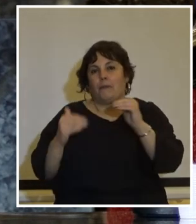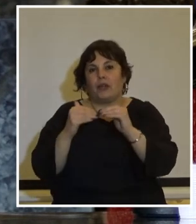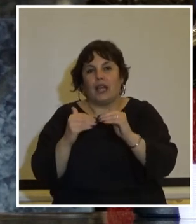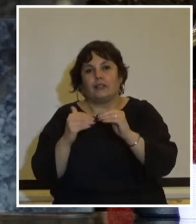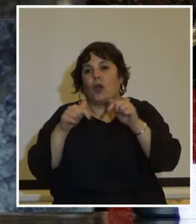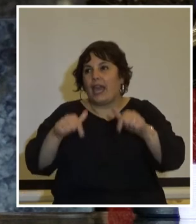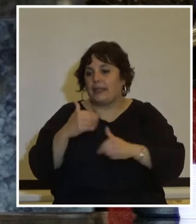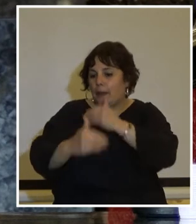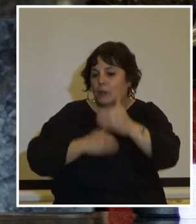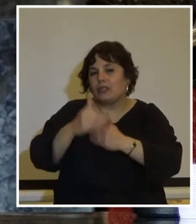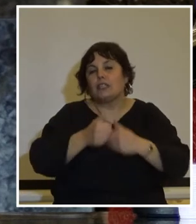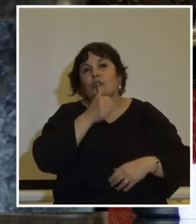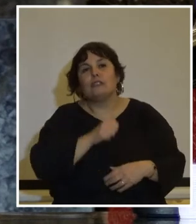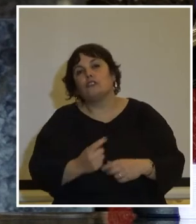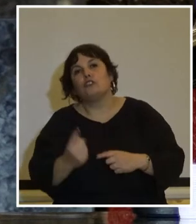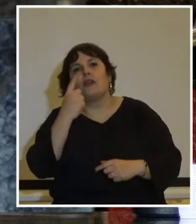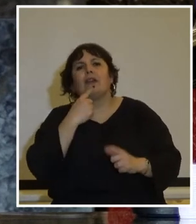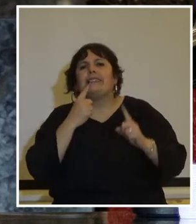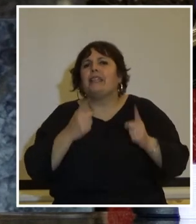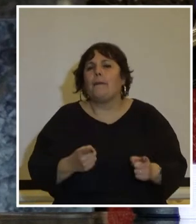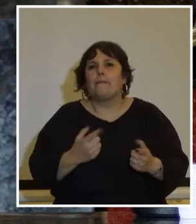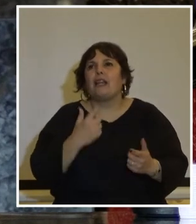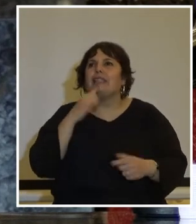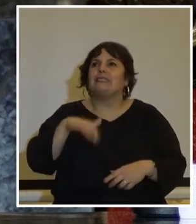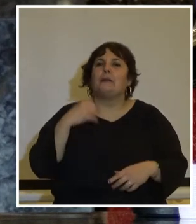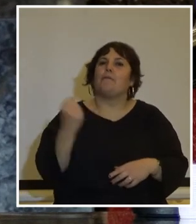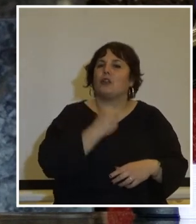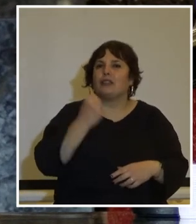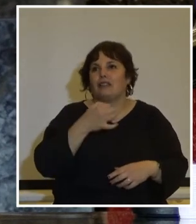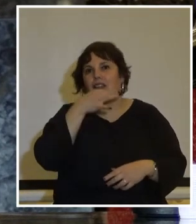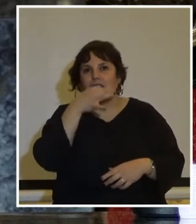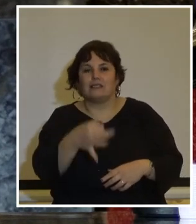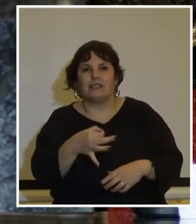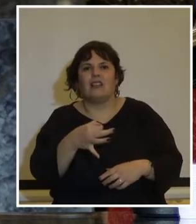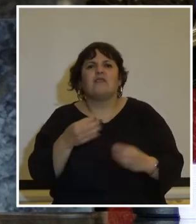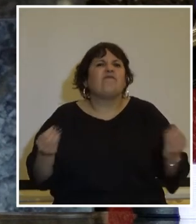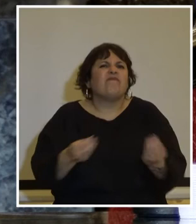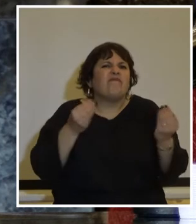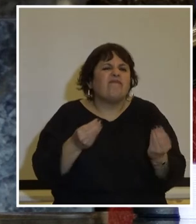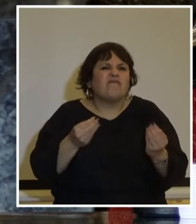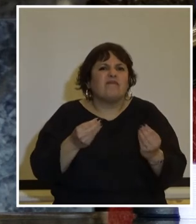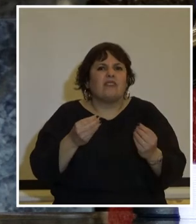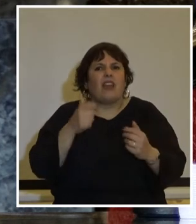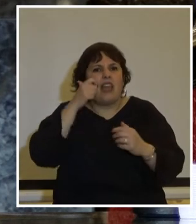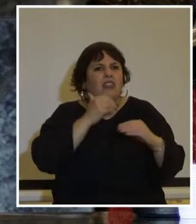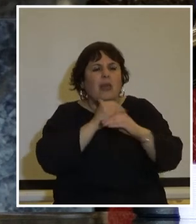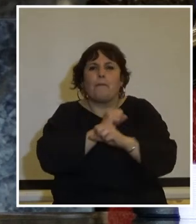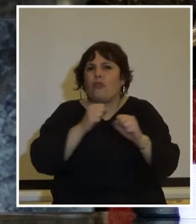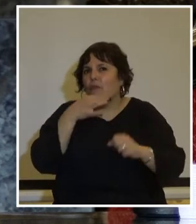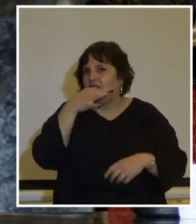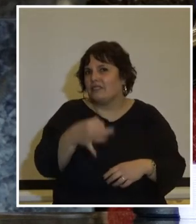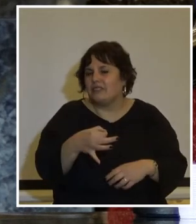este proceso histórico también resulta importante destacar qué es lo que generacionalmente tenemos para decir